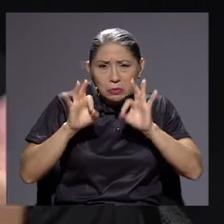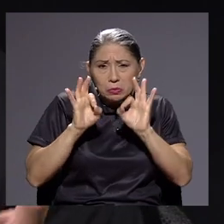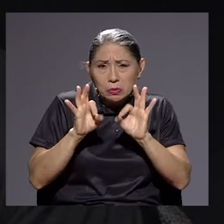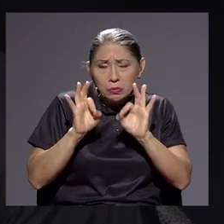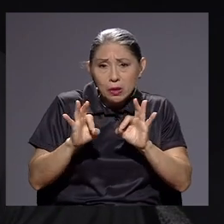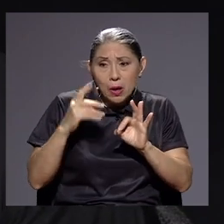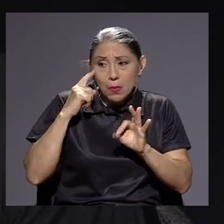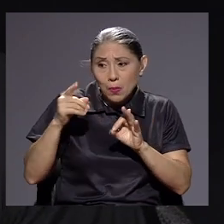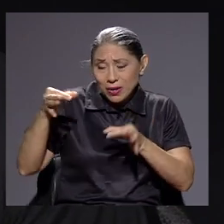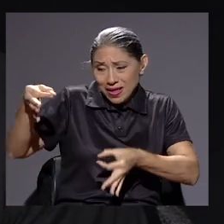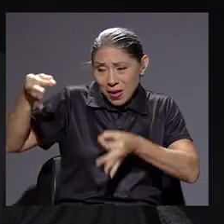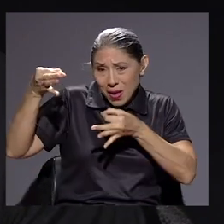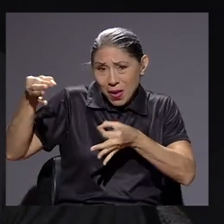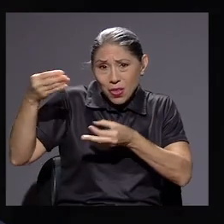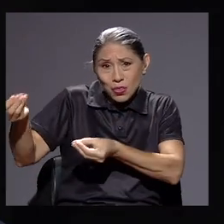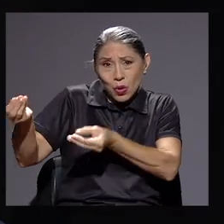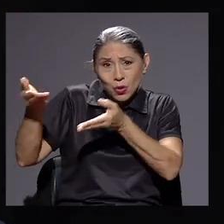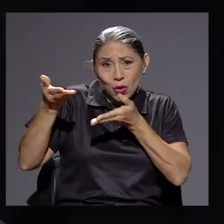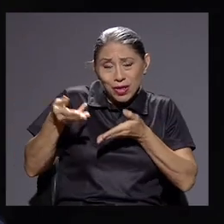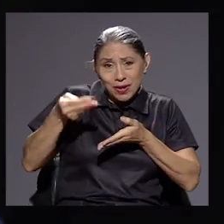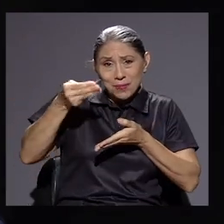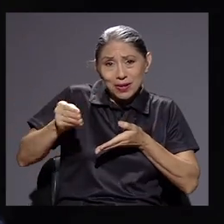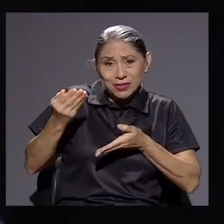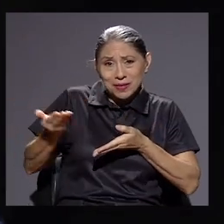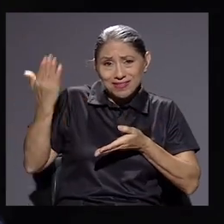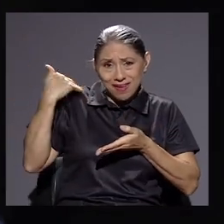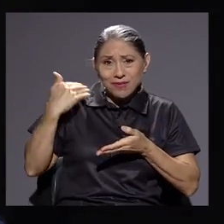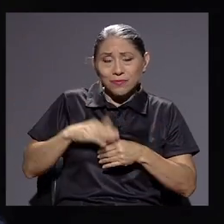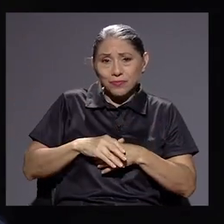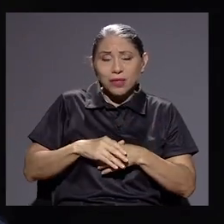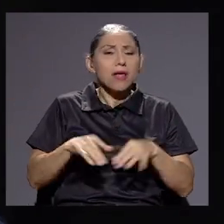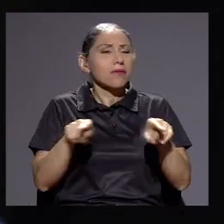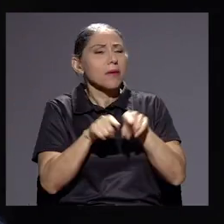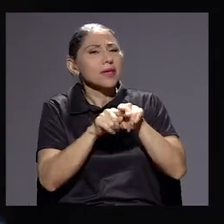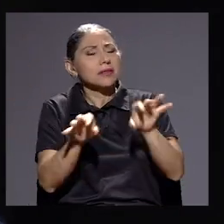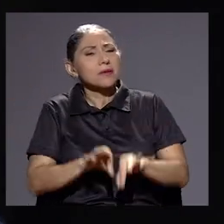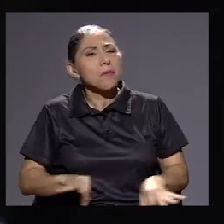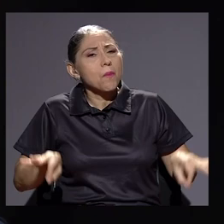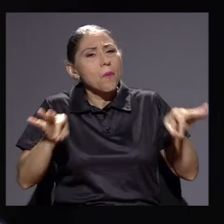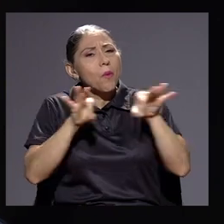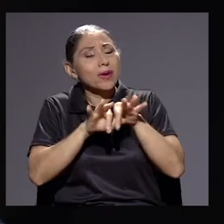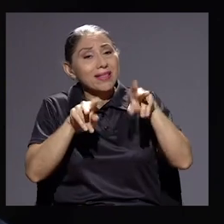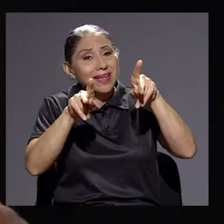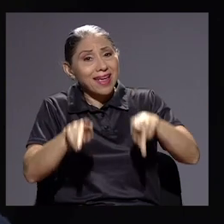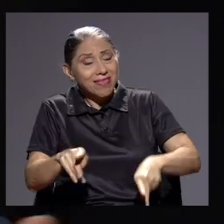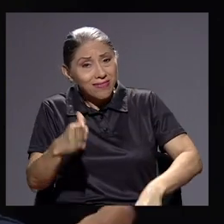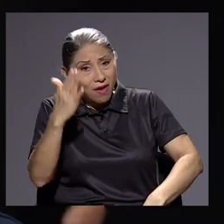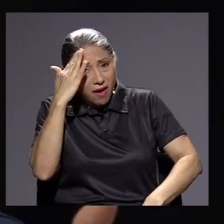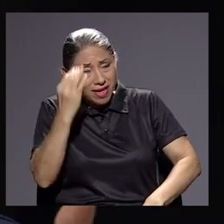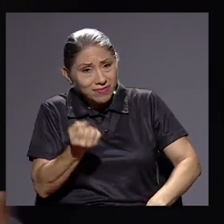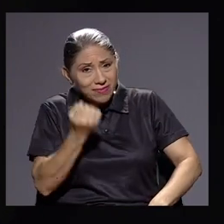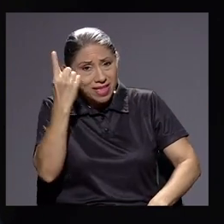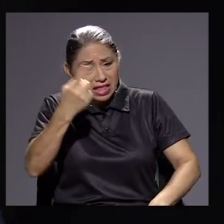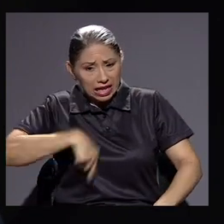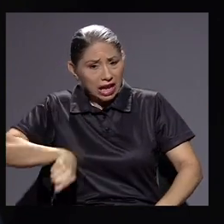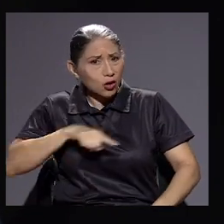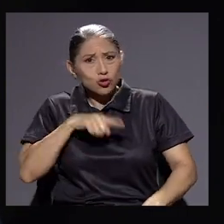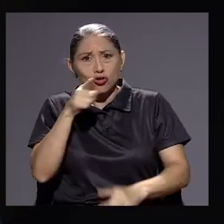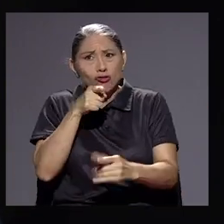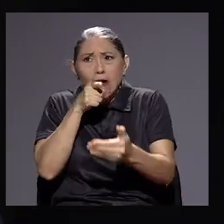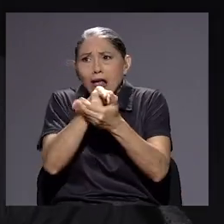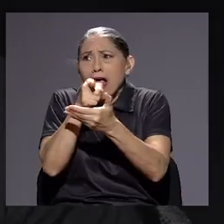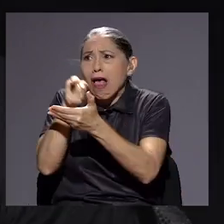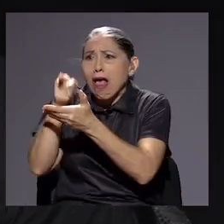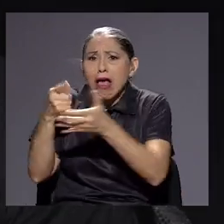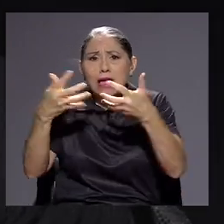porque nos lo dieron apenas el miércoles pasado, la información. Es importante que también la gente entienda, doña Amanda, que aquí no estamos ensañados en contra de los grandes